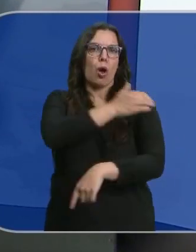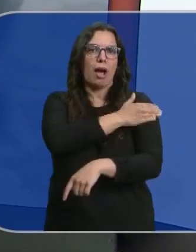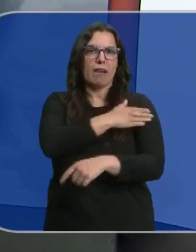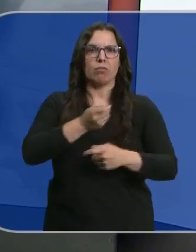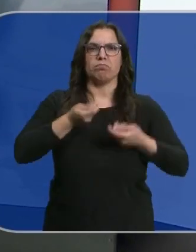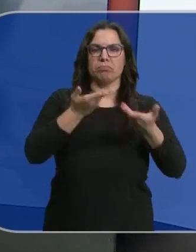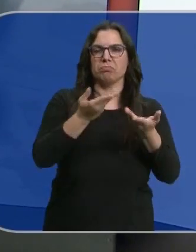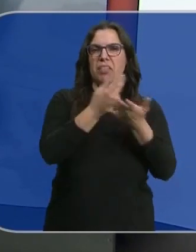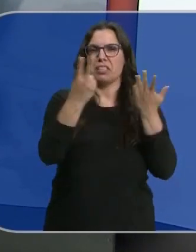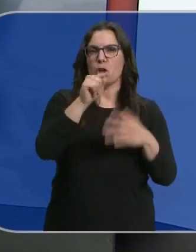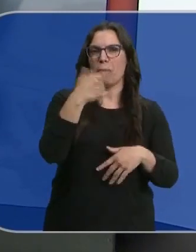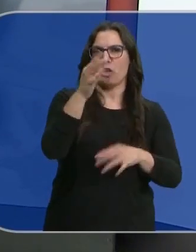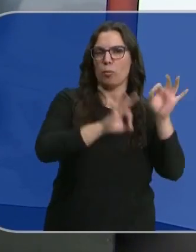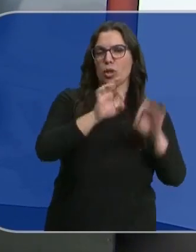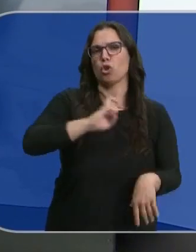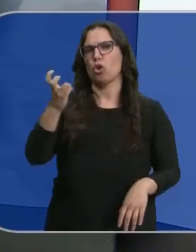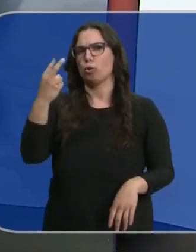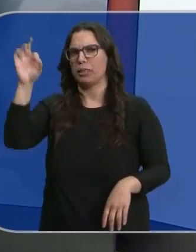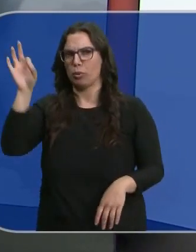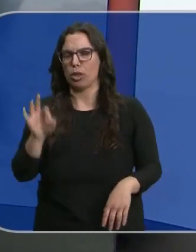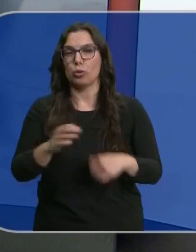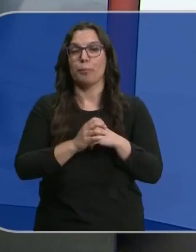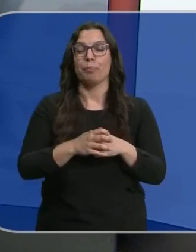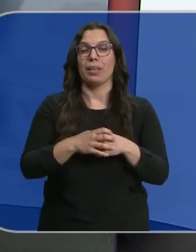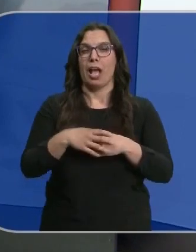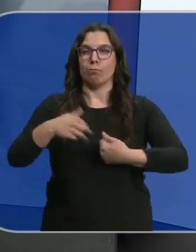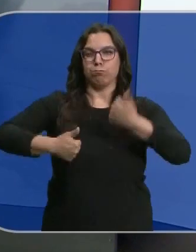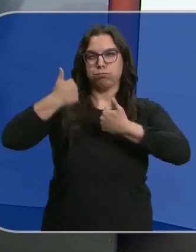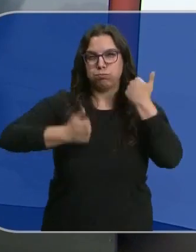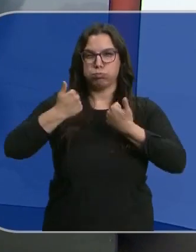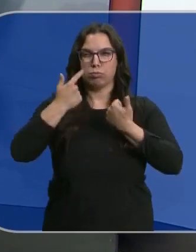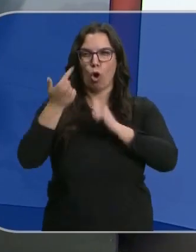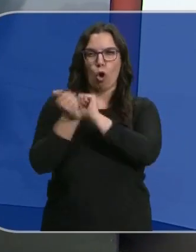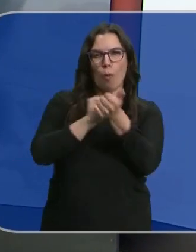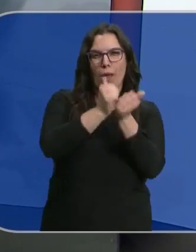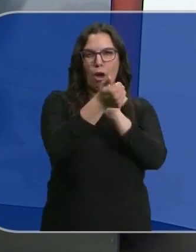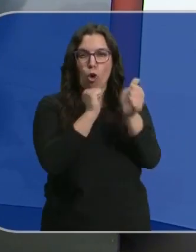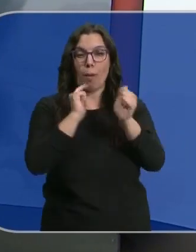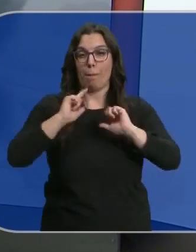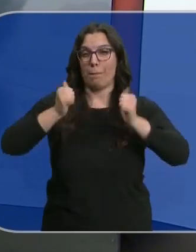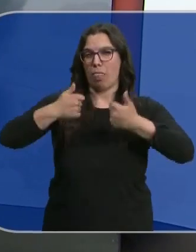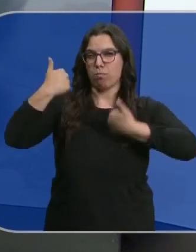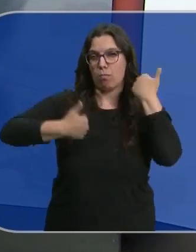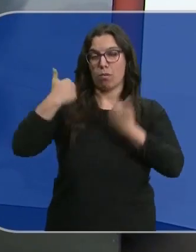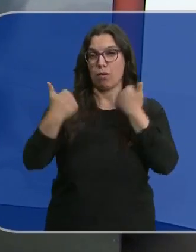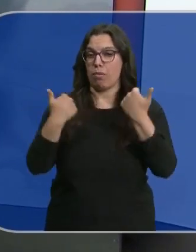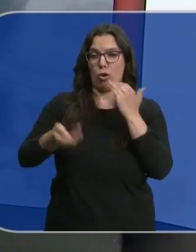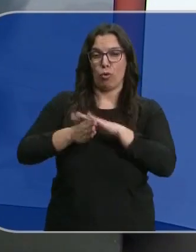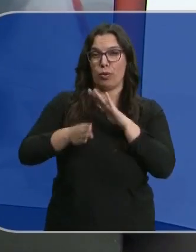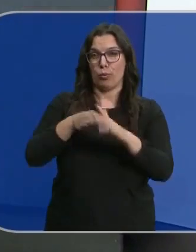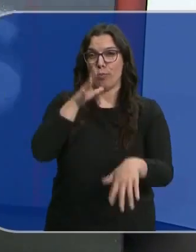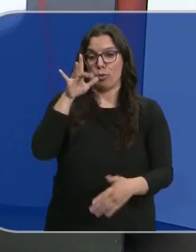aval del 17,5%, los otros del 20. La batalla por ver quién copia a quién ha comenzado y va a ser difícil pararla